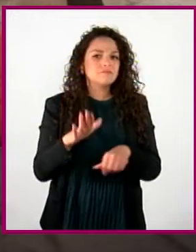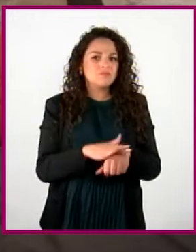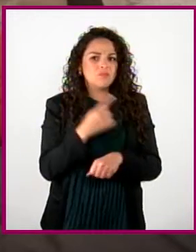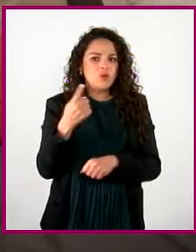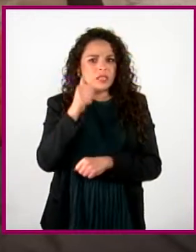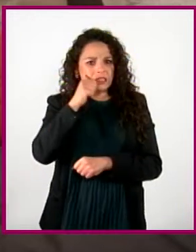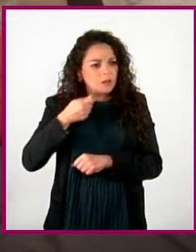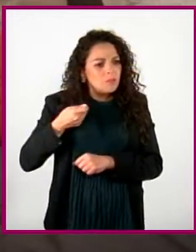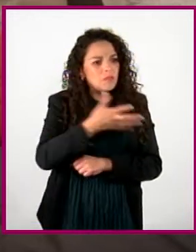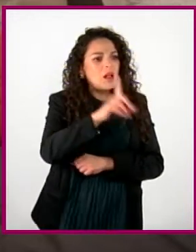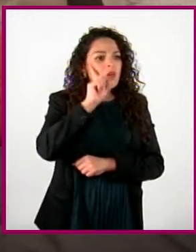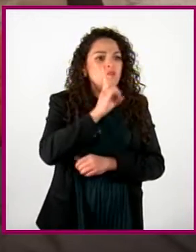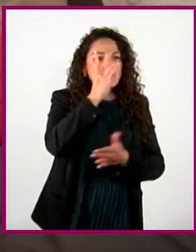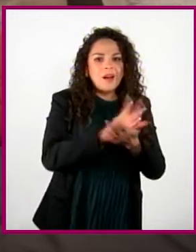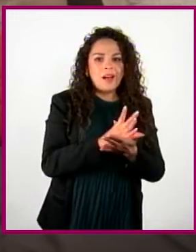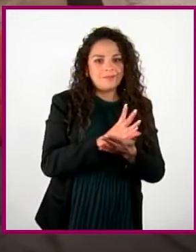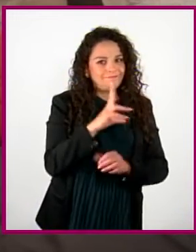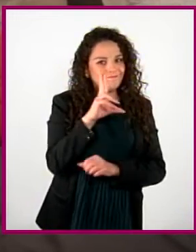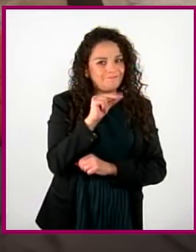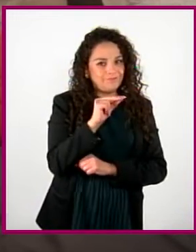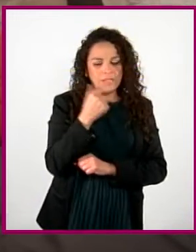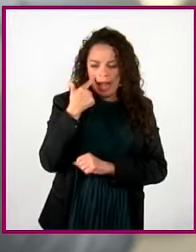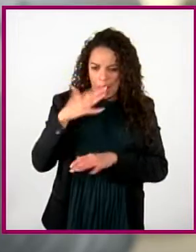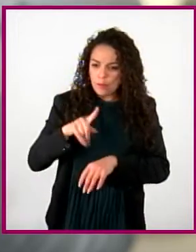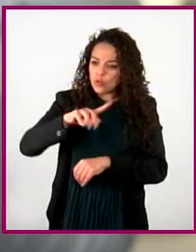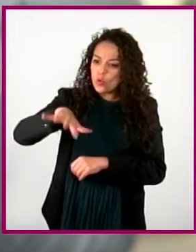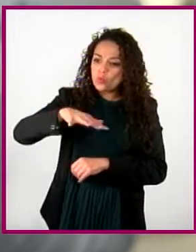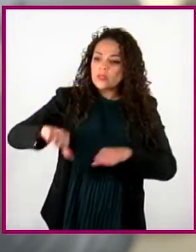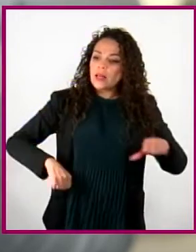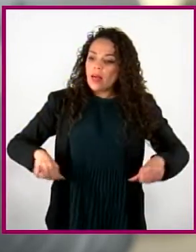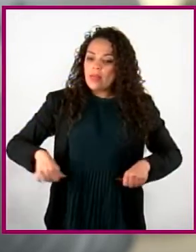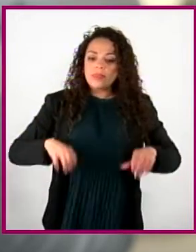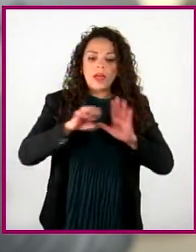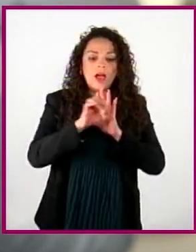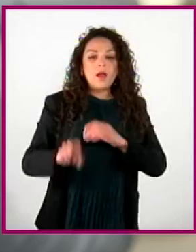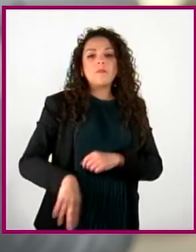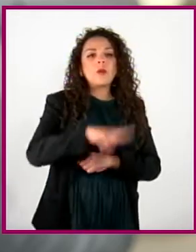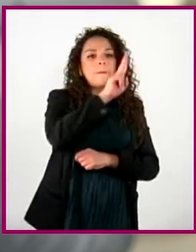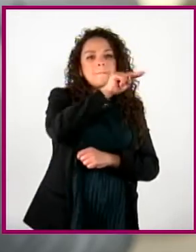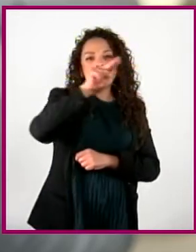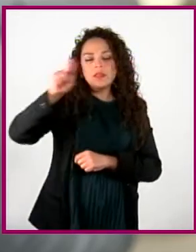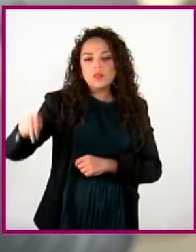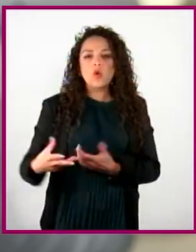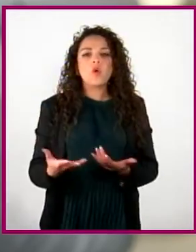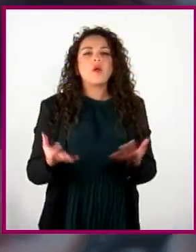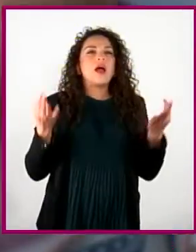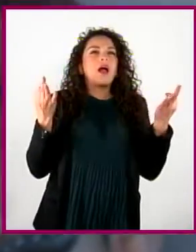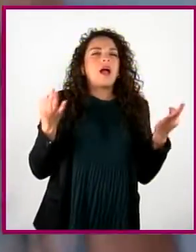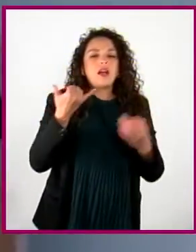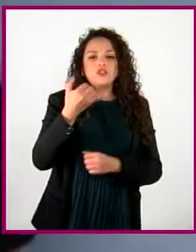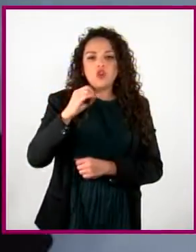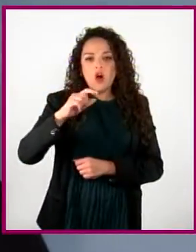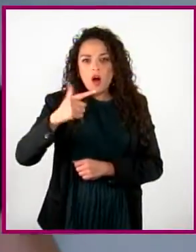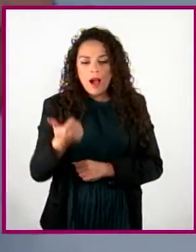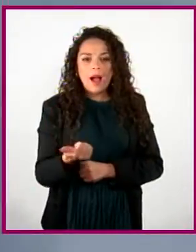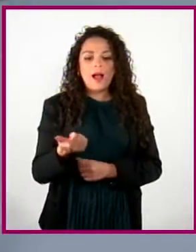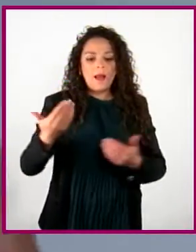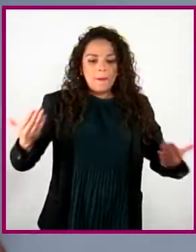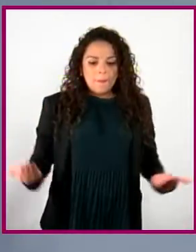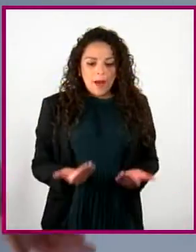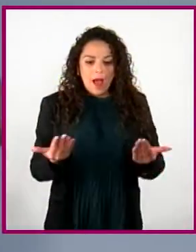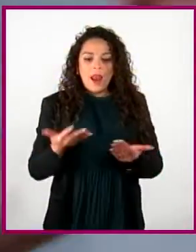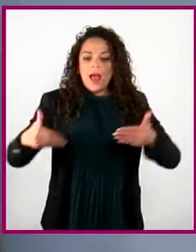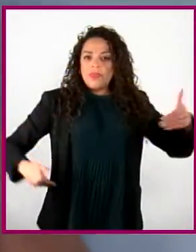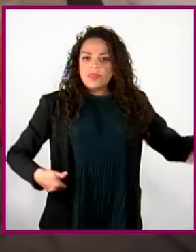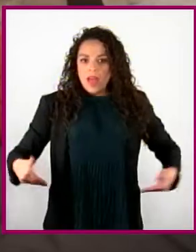ser así. A ver, patos. Busquen actividades como la pintura, el yoga, las meditaciones, el baile, el teatro,